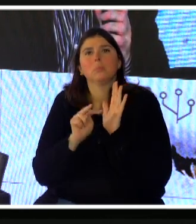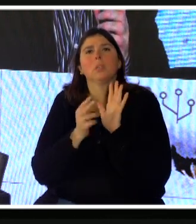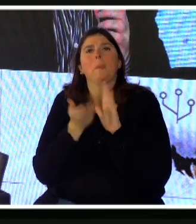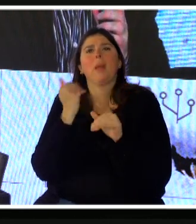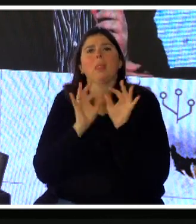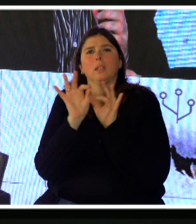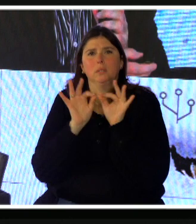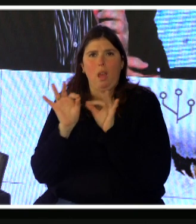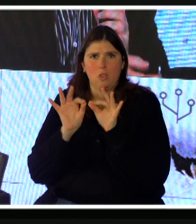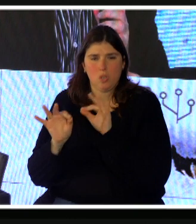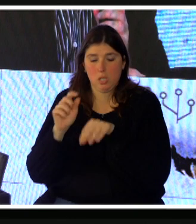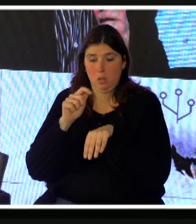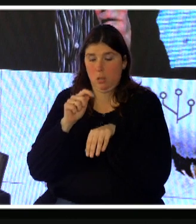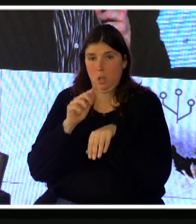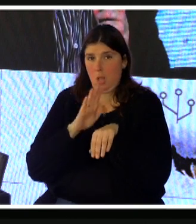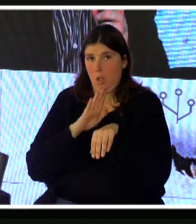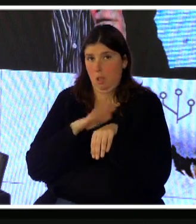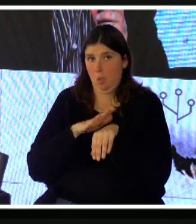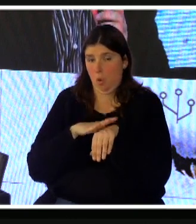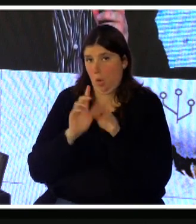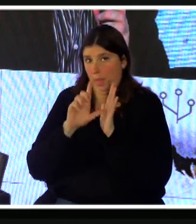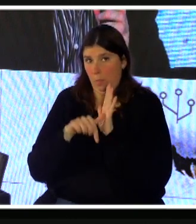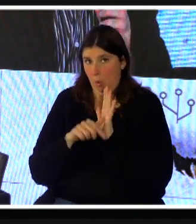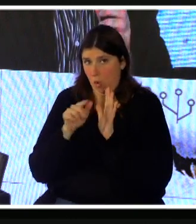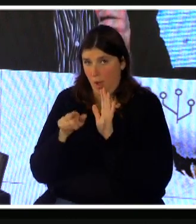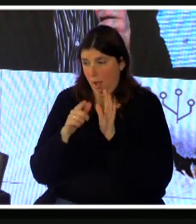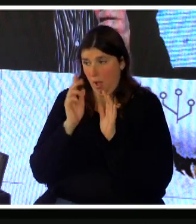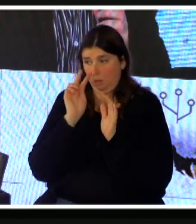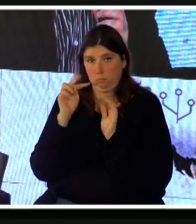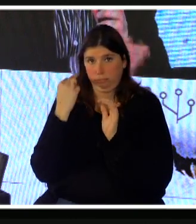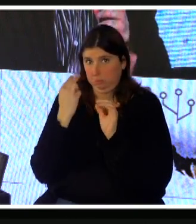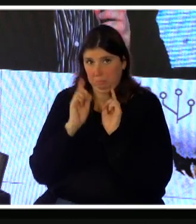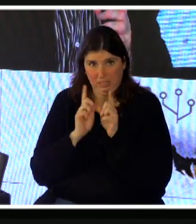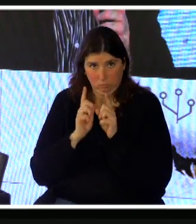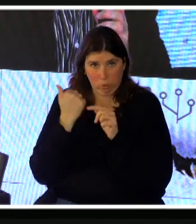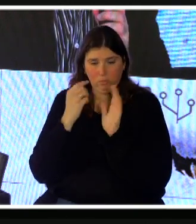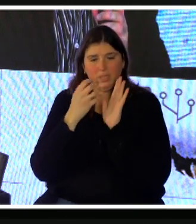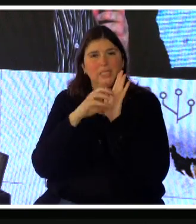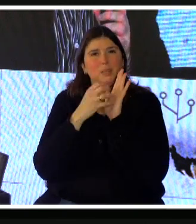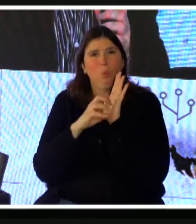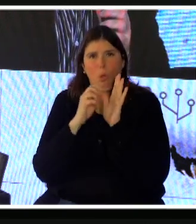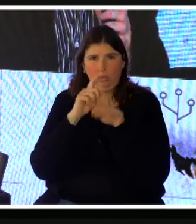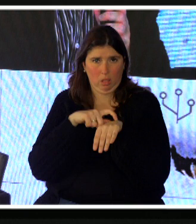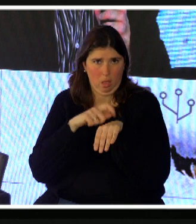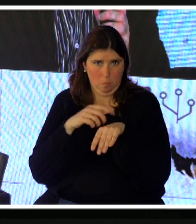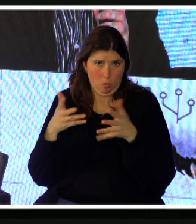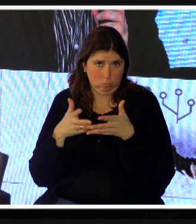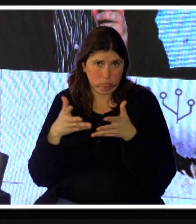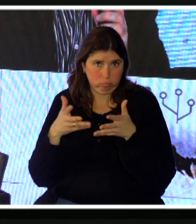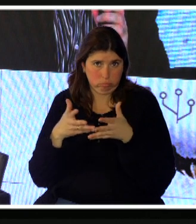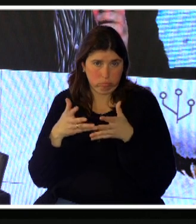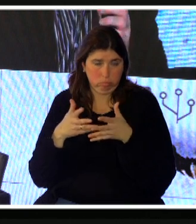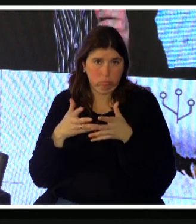caso, esto está en tiempo real, sea, esto es lo que demora realmente en cargar, esos simbolitos son en tiempo real, pero es